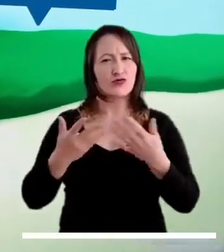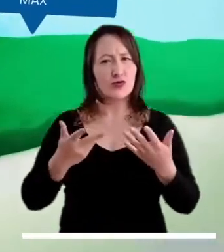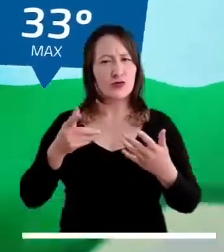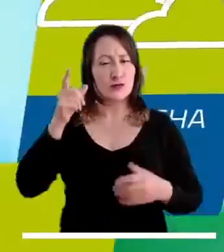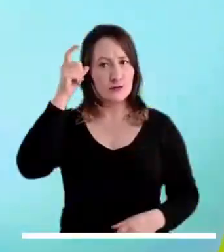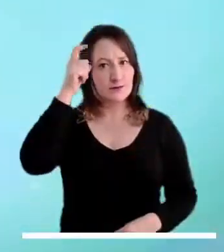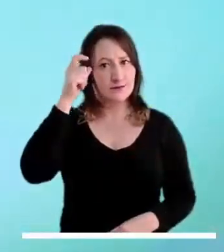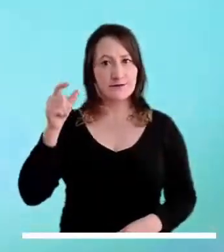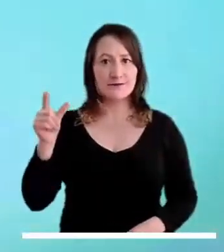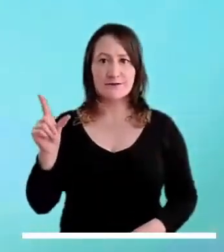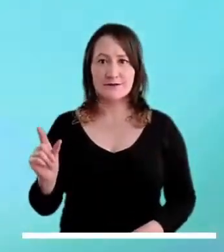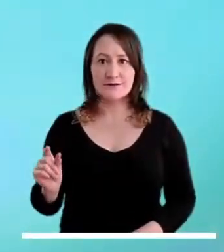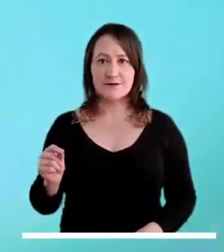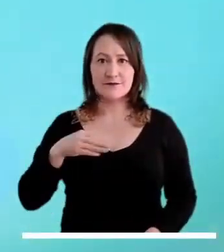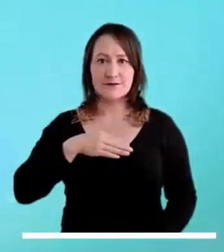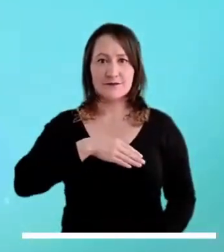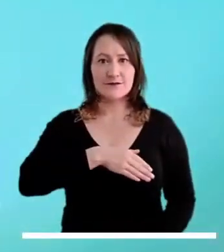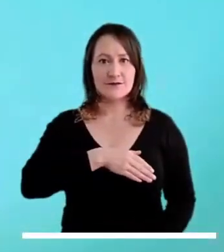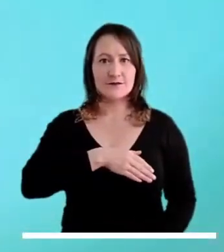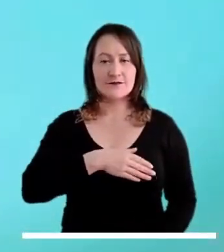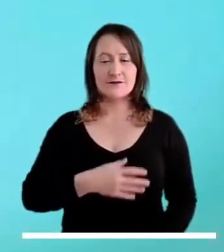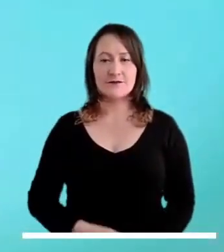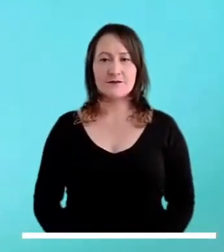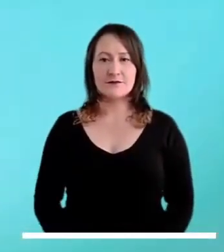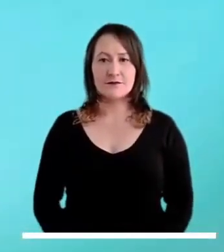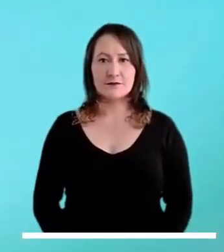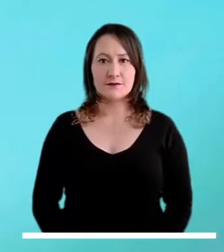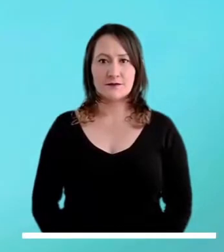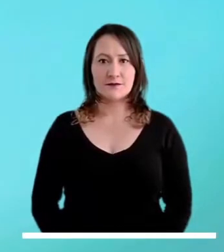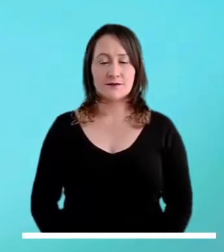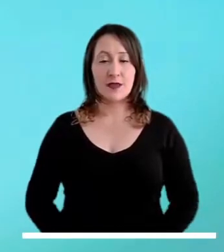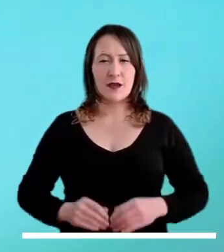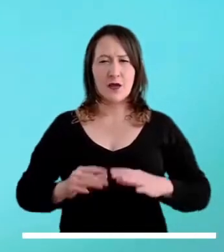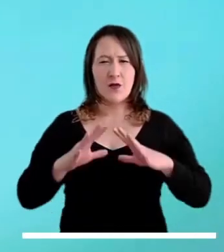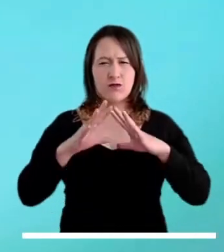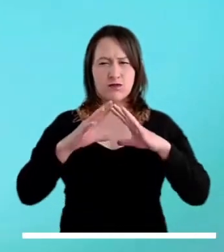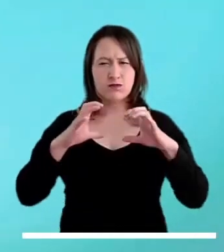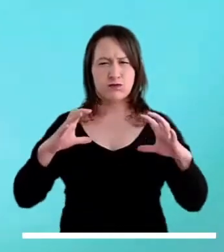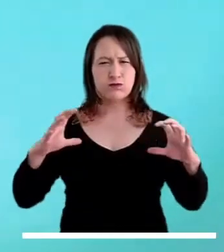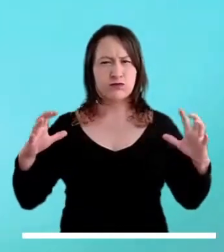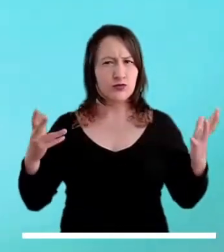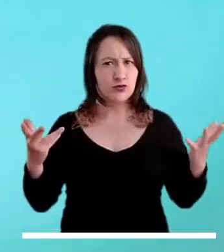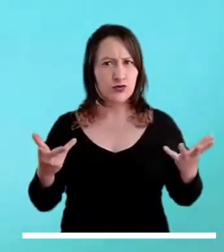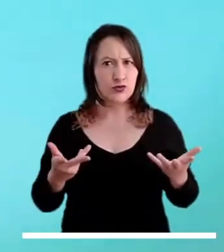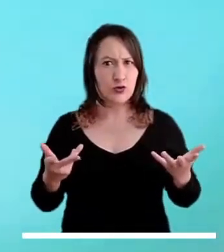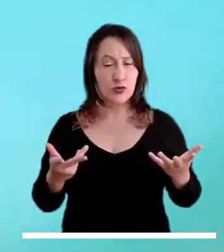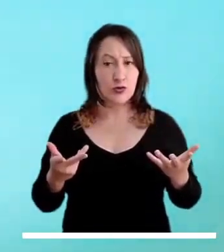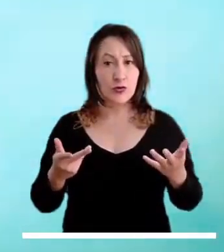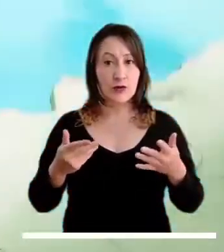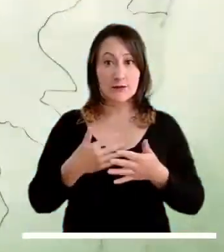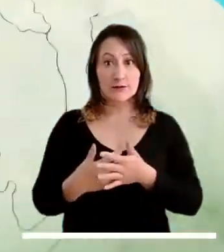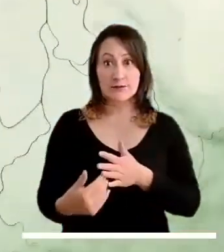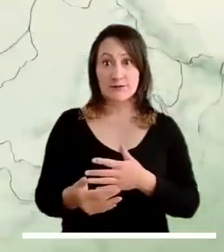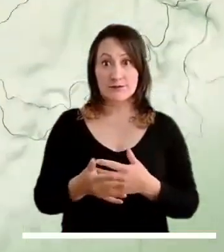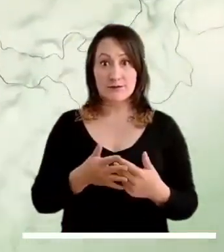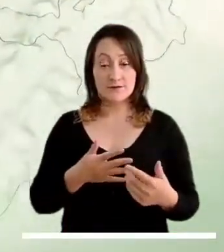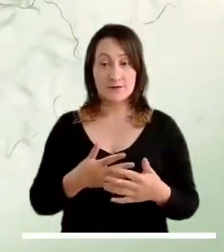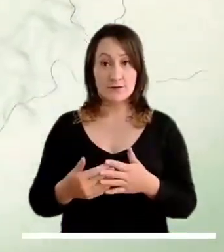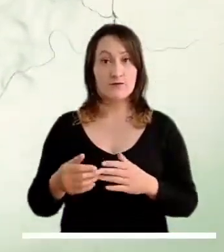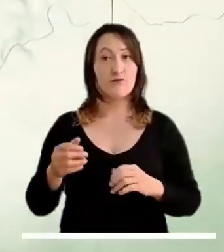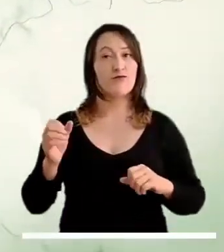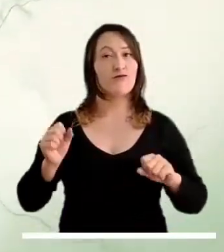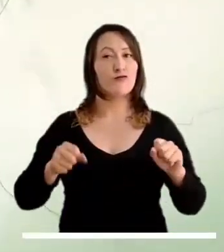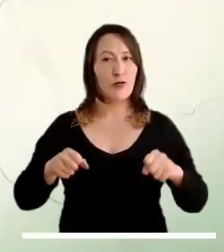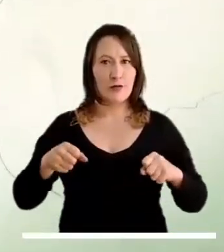Densas nubes cubrirán el cielo del archipiélago de San Andrés y Providencia y por lo tanto es probable que se presenten lloviznas sectorizadas.